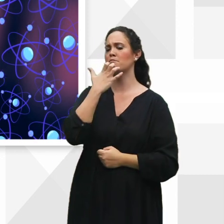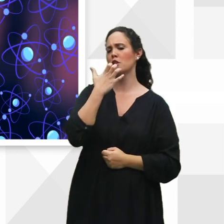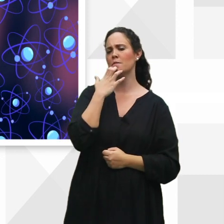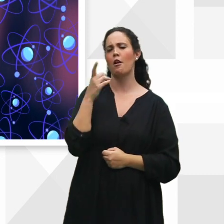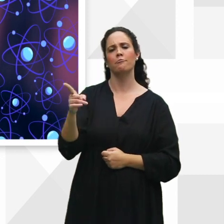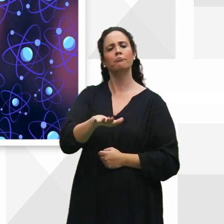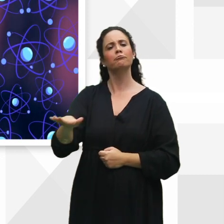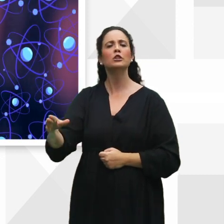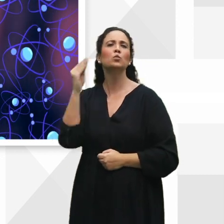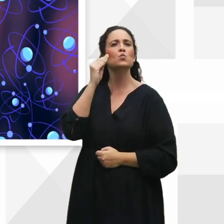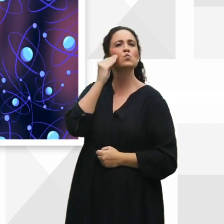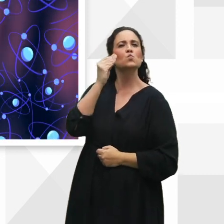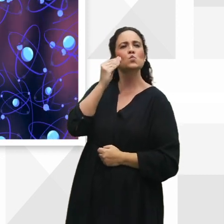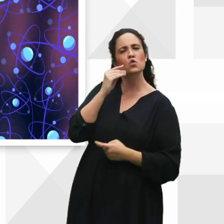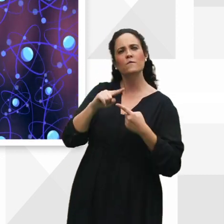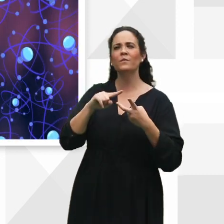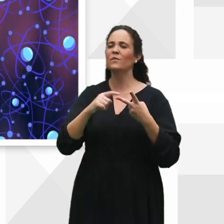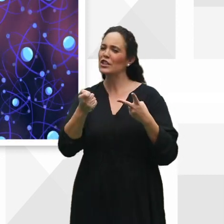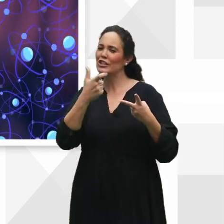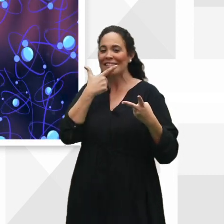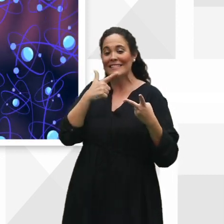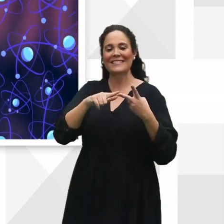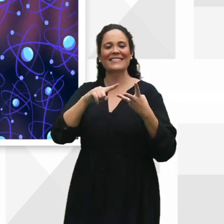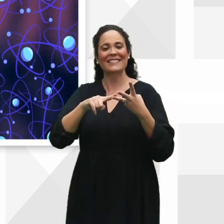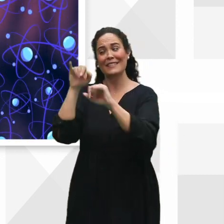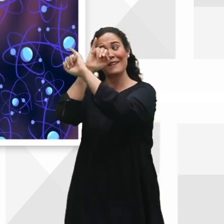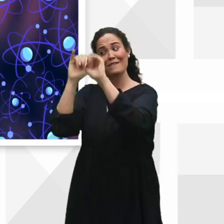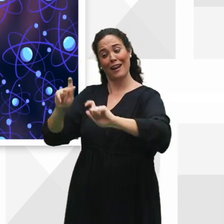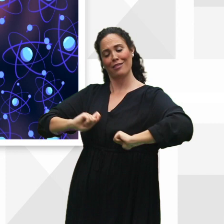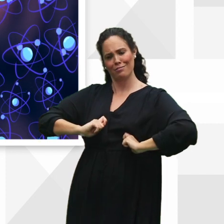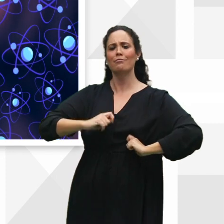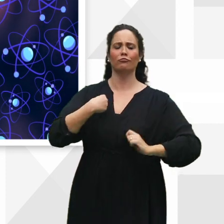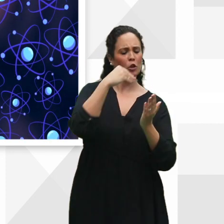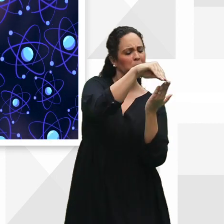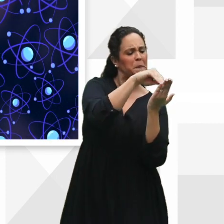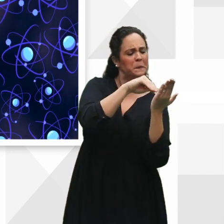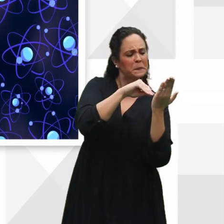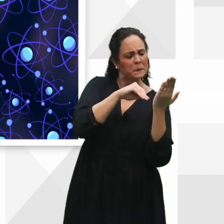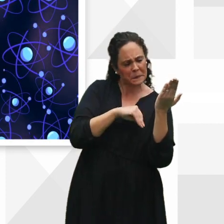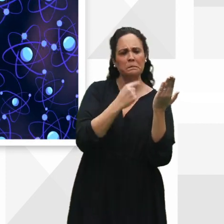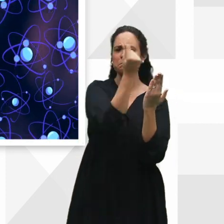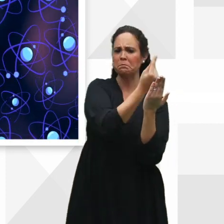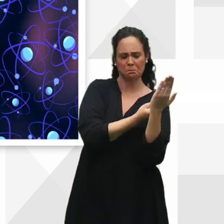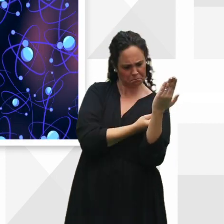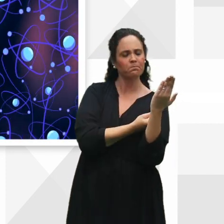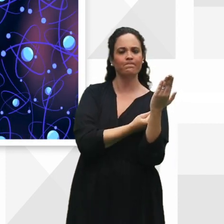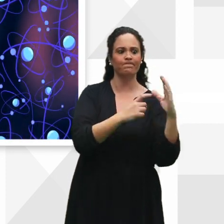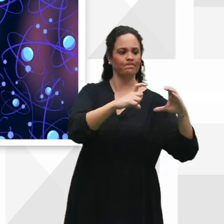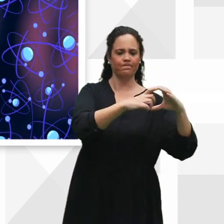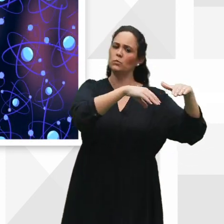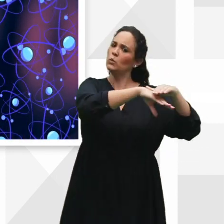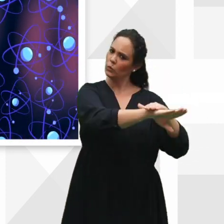besos, sonreírme, hacerme feliz. Y lo escribiremos o dibujaremos en nuestro átomo, para después